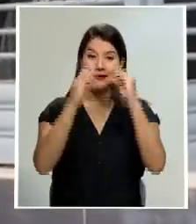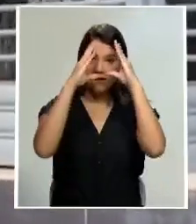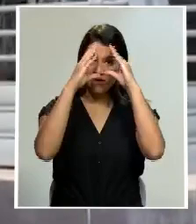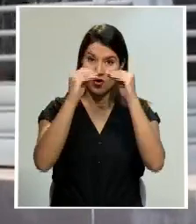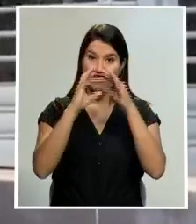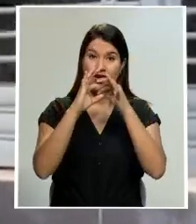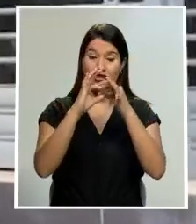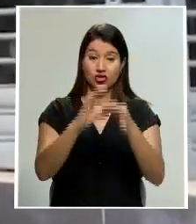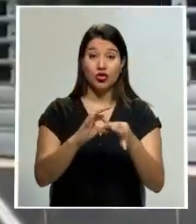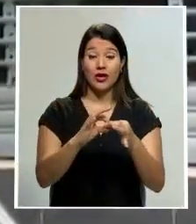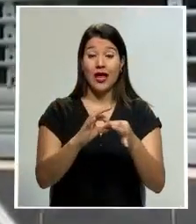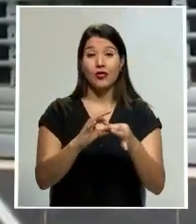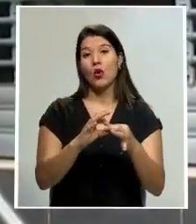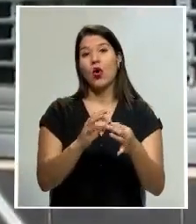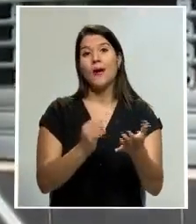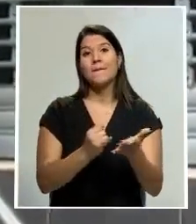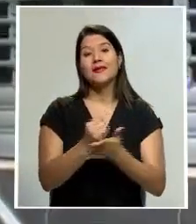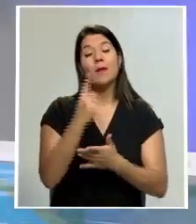y del Ministerio Público.